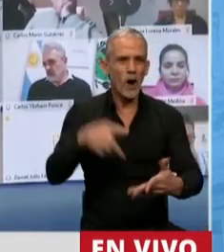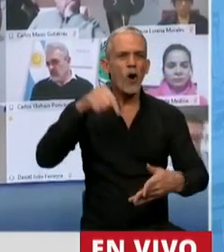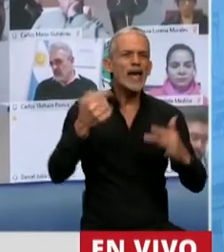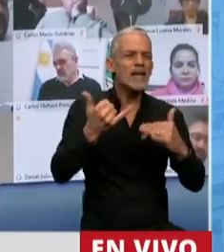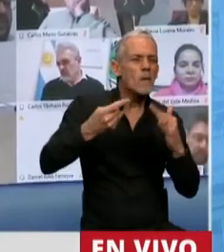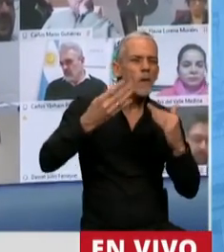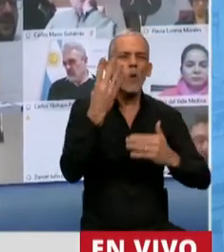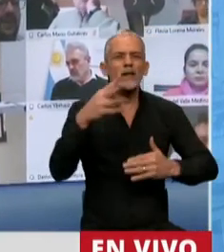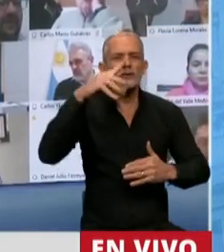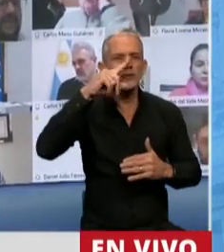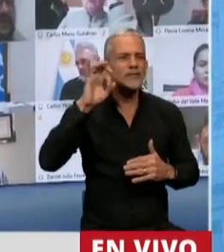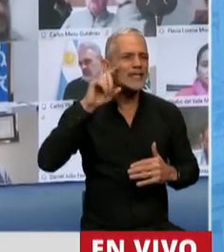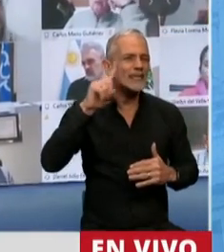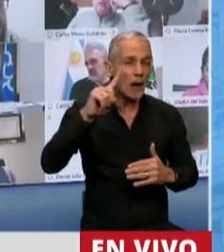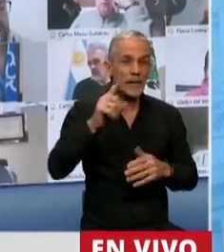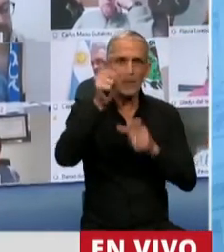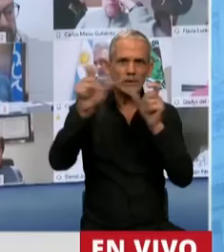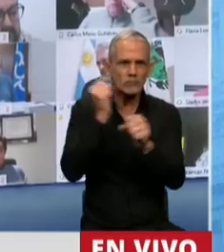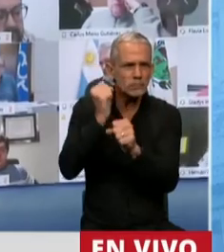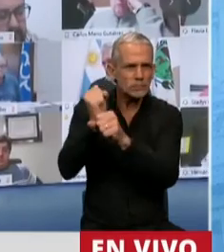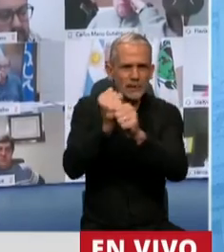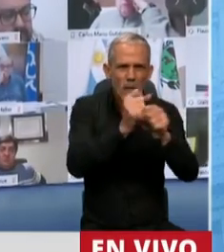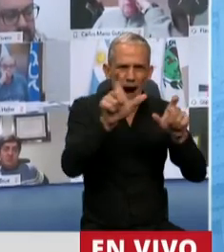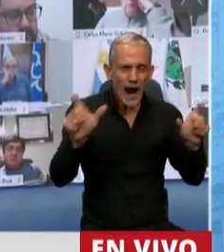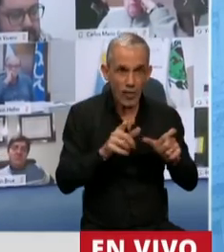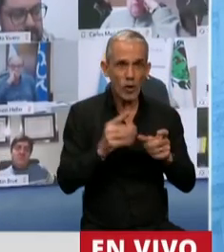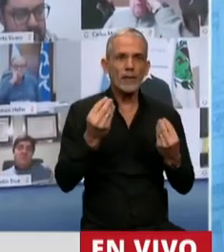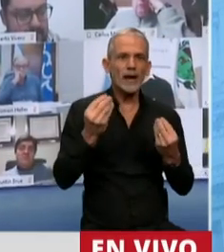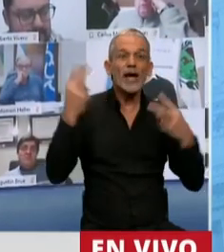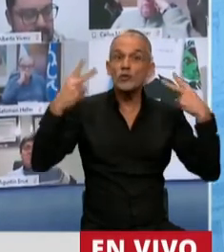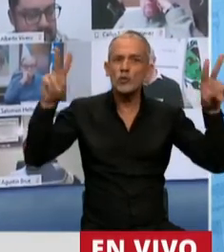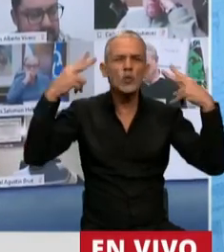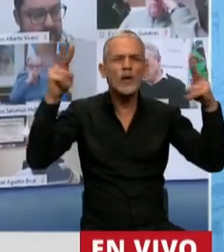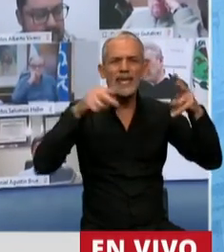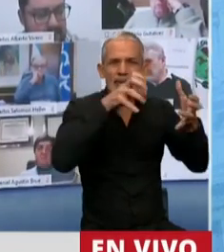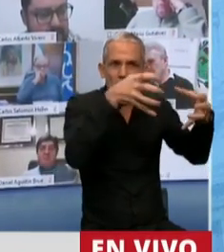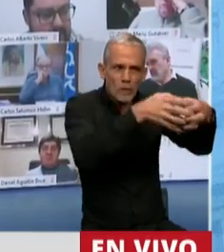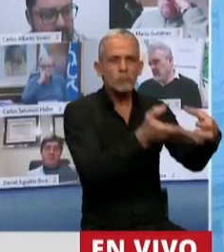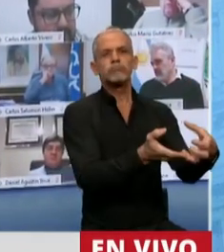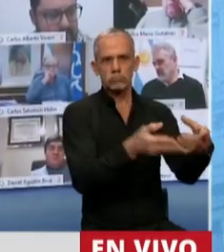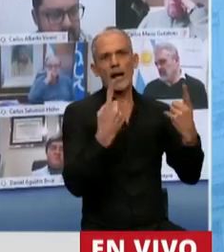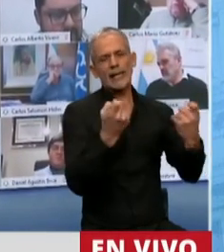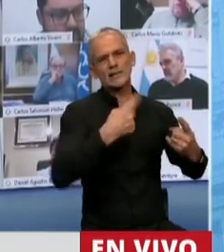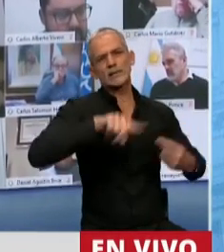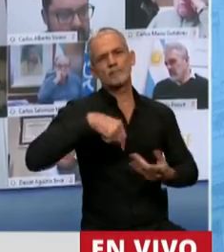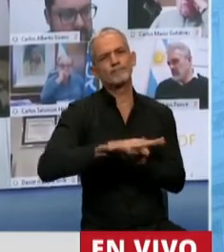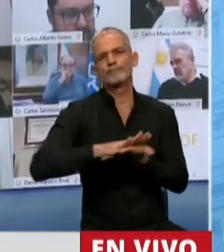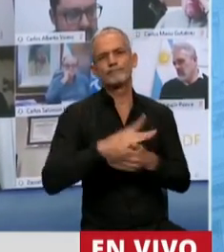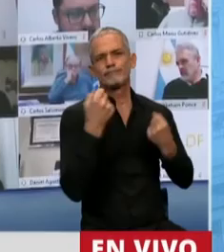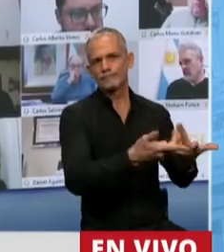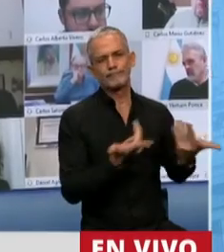470.000 trabajadores del sector del turismo que necesitan una respuesta.